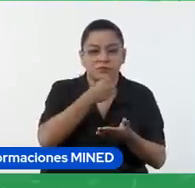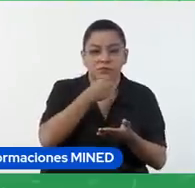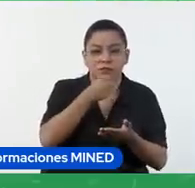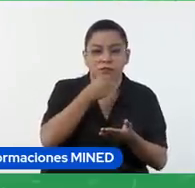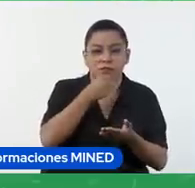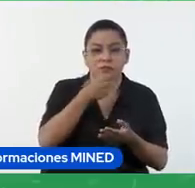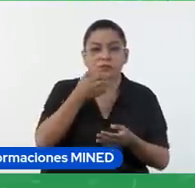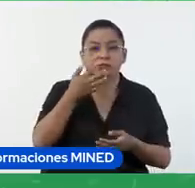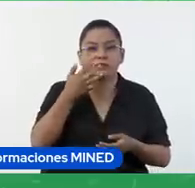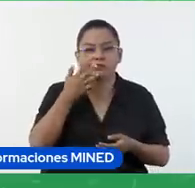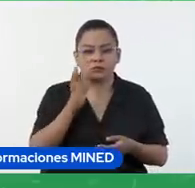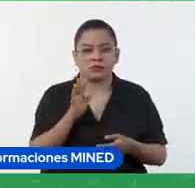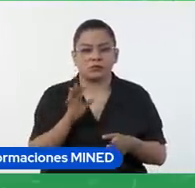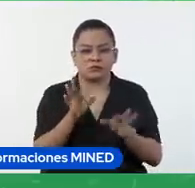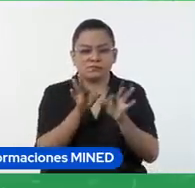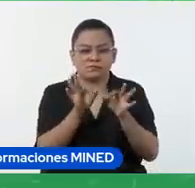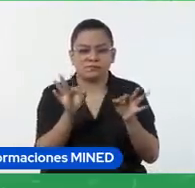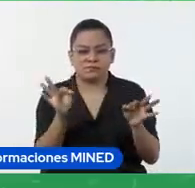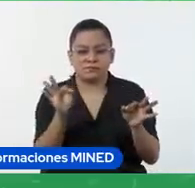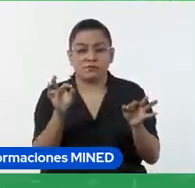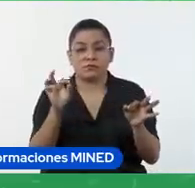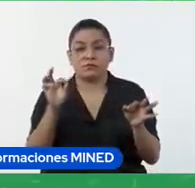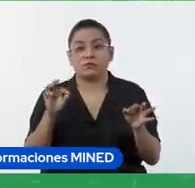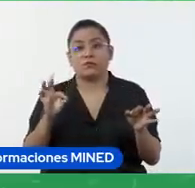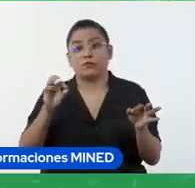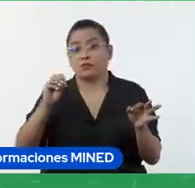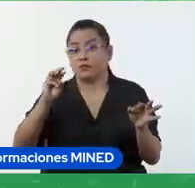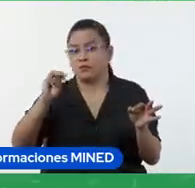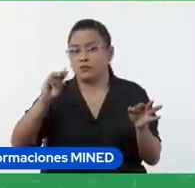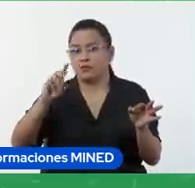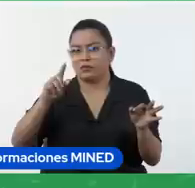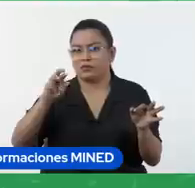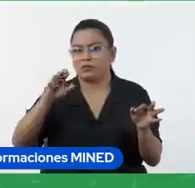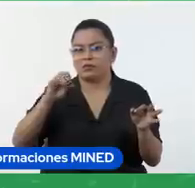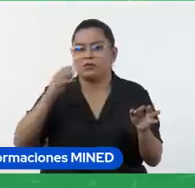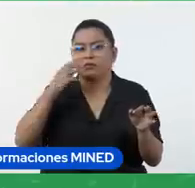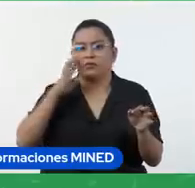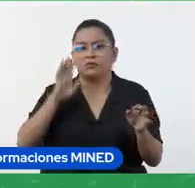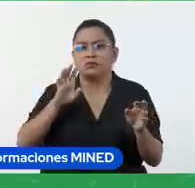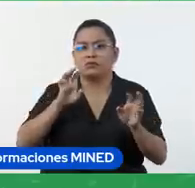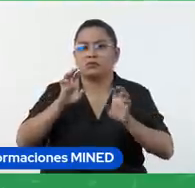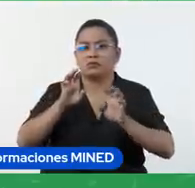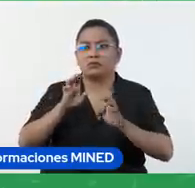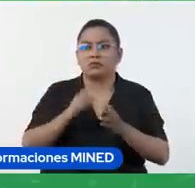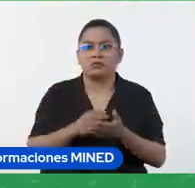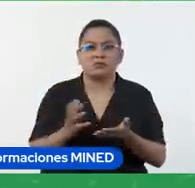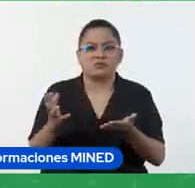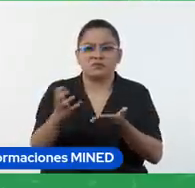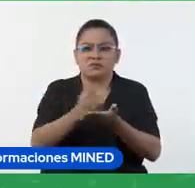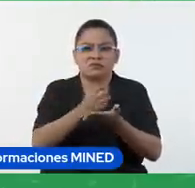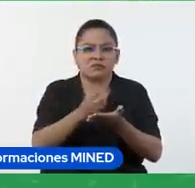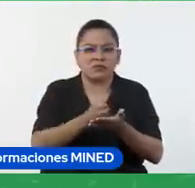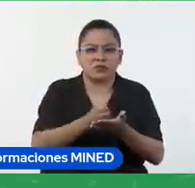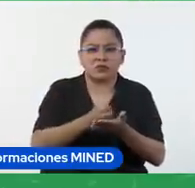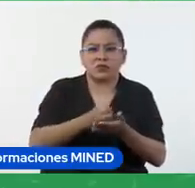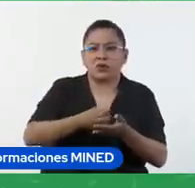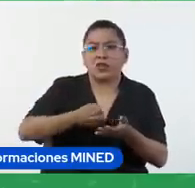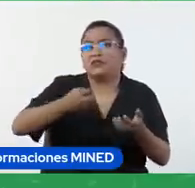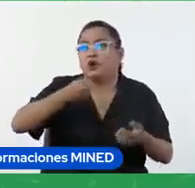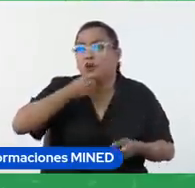encuesta ya donde yo quiera recibir datos pero no va a ser evaluativo en este caso nos enfocamos en los evaluativos